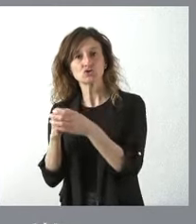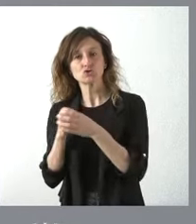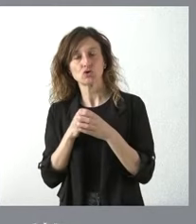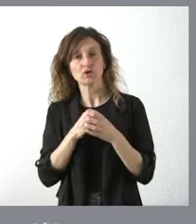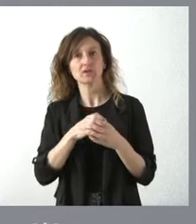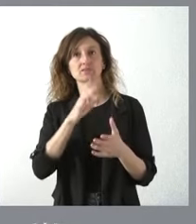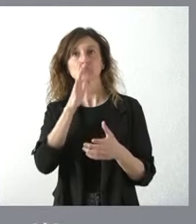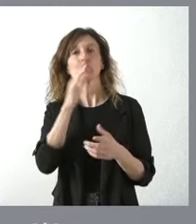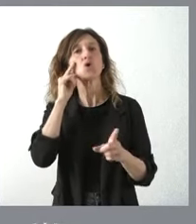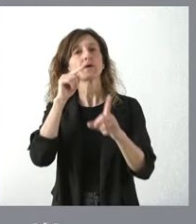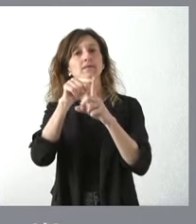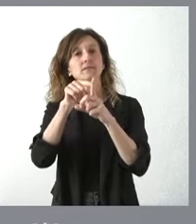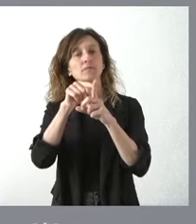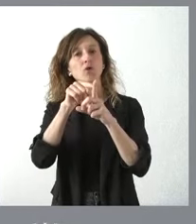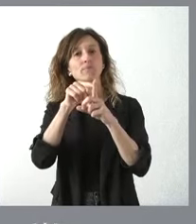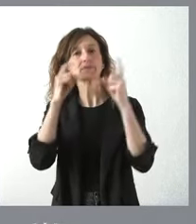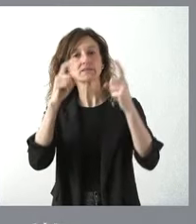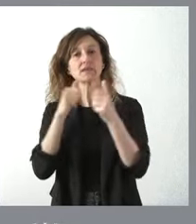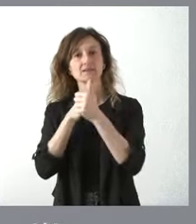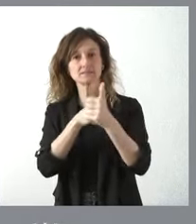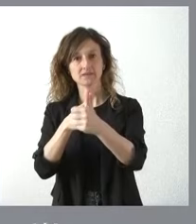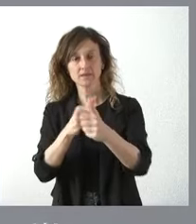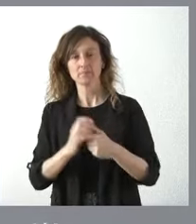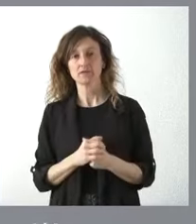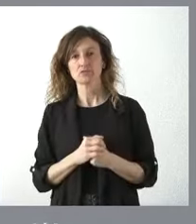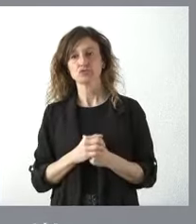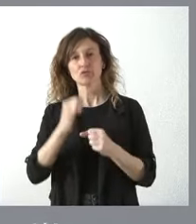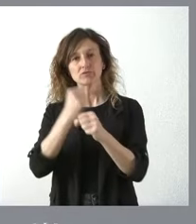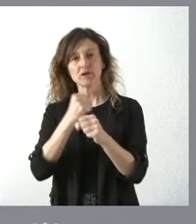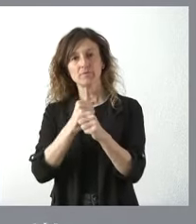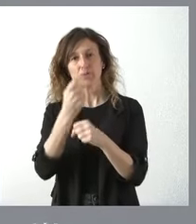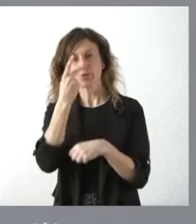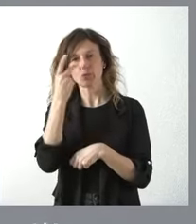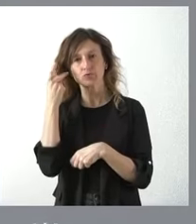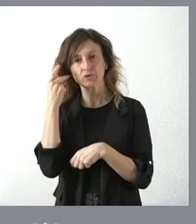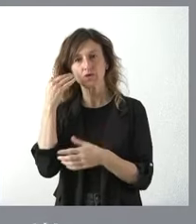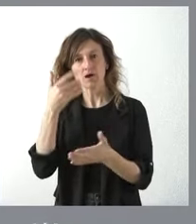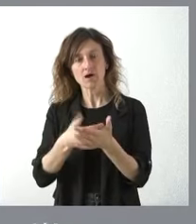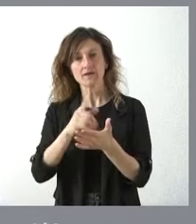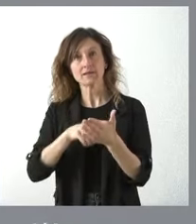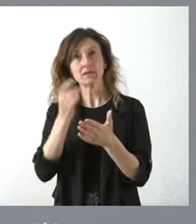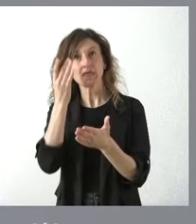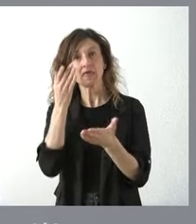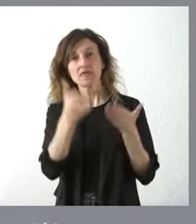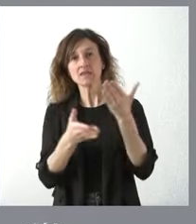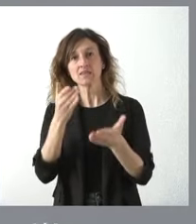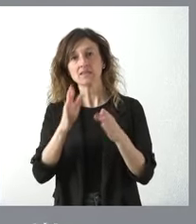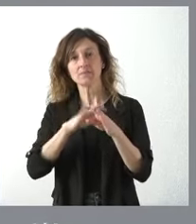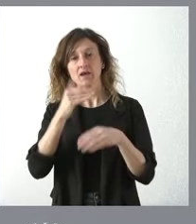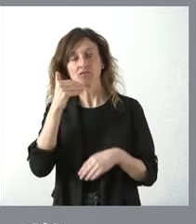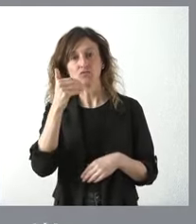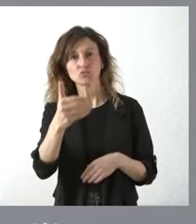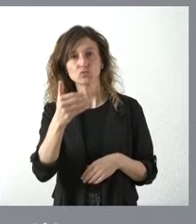efecto con el objetivo de hacer el seguimiento del trabajo de estos dos años y también plantear iniciativas y proyectos para el futuro,